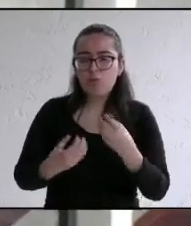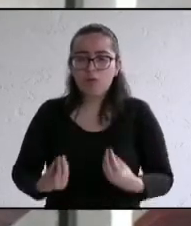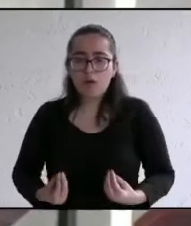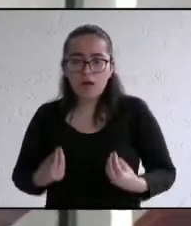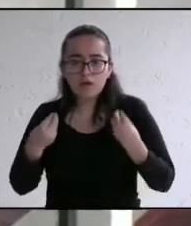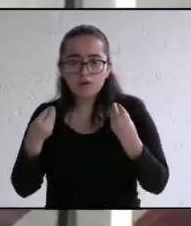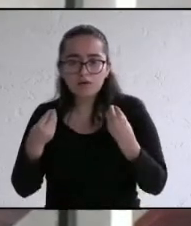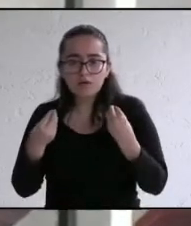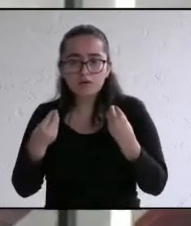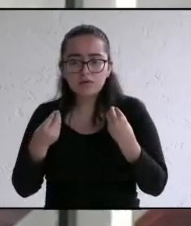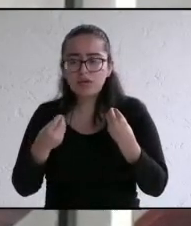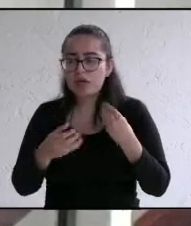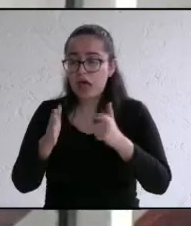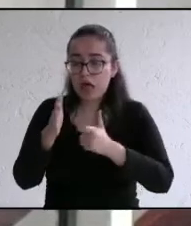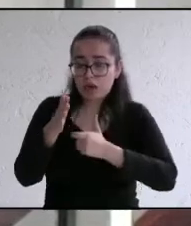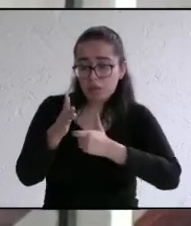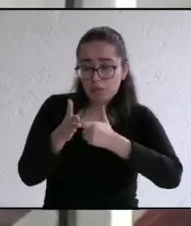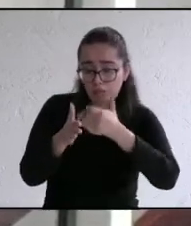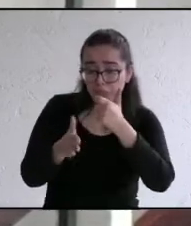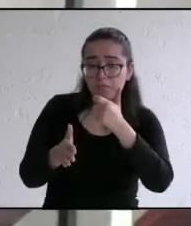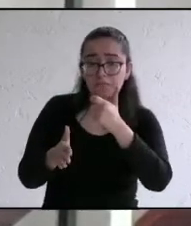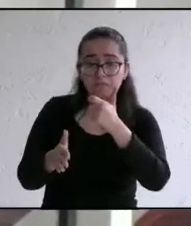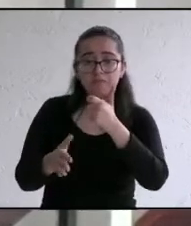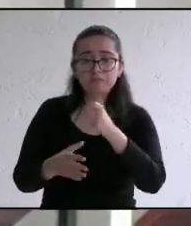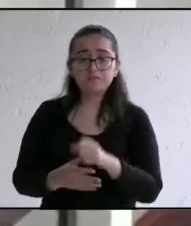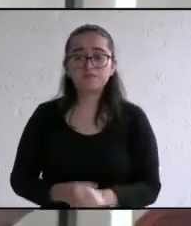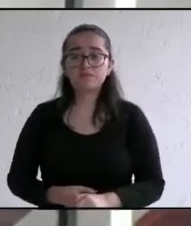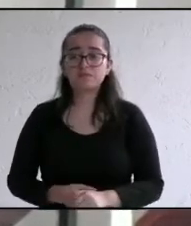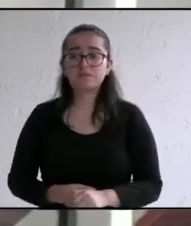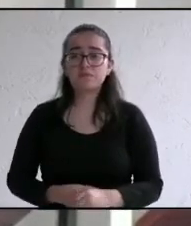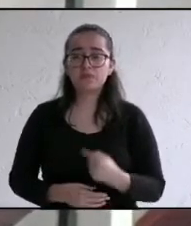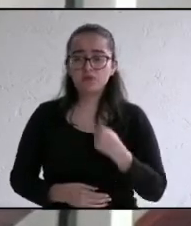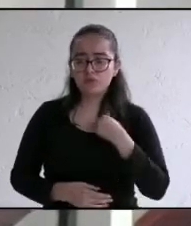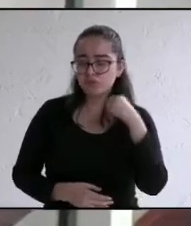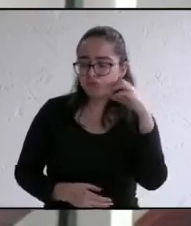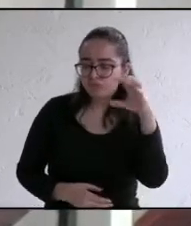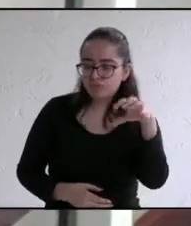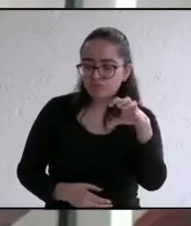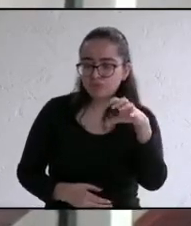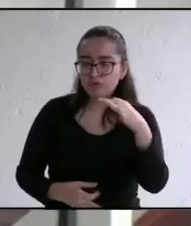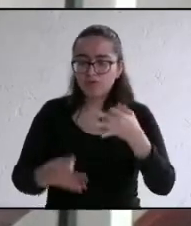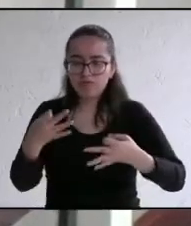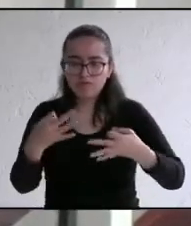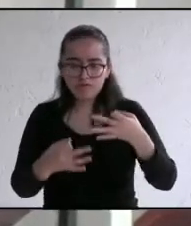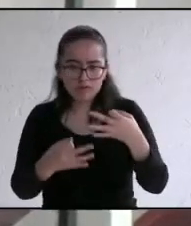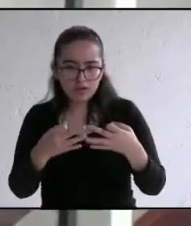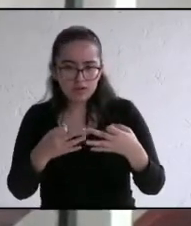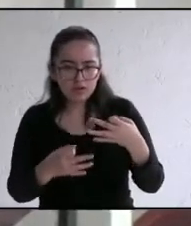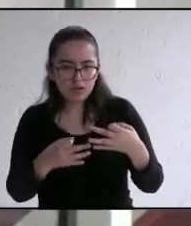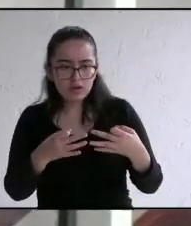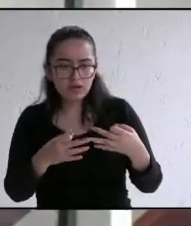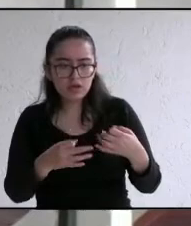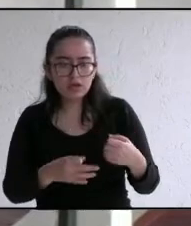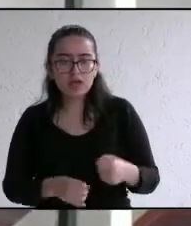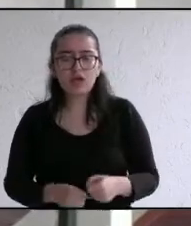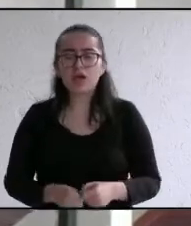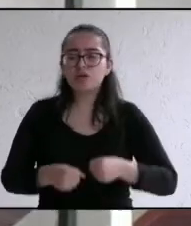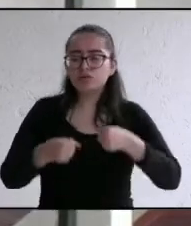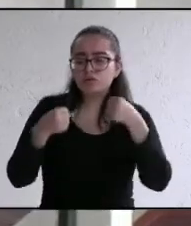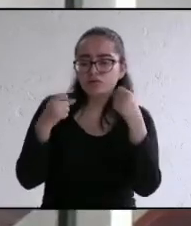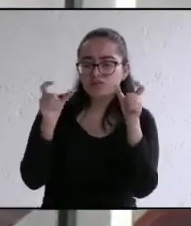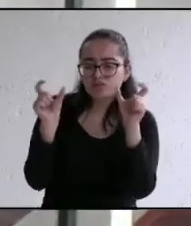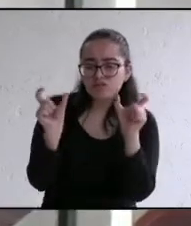de que se les mejore su sueldo nosotros vamos a gestionar ante la Fiscalía General del Estado una subunidad de procuración de